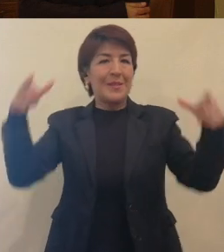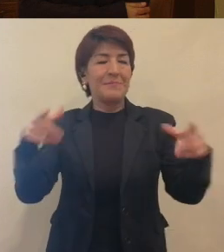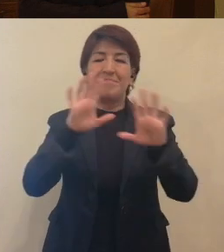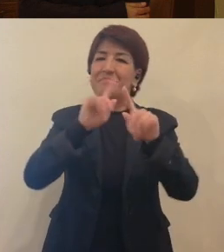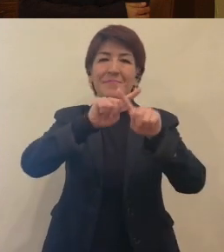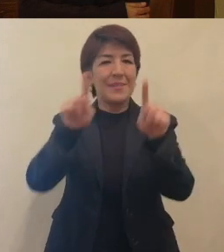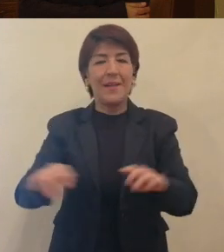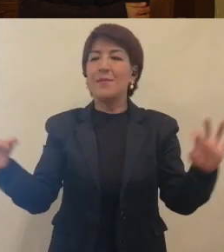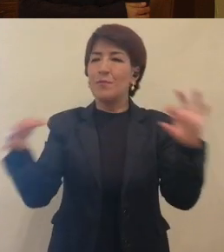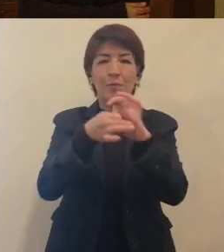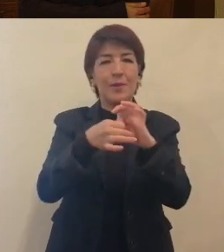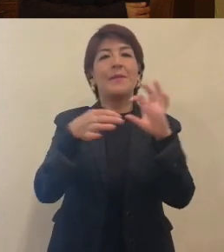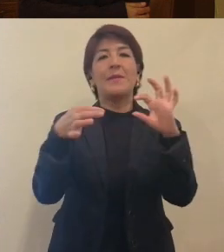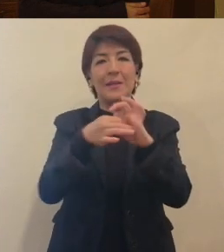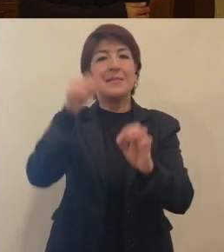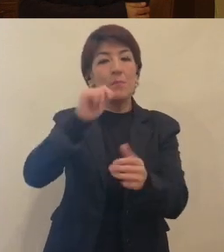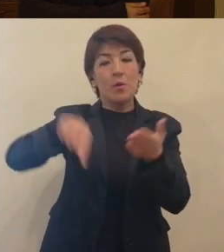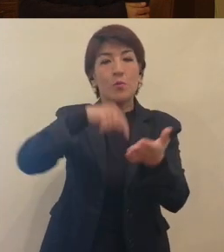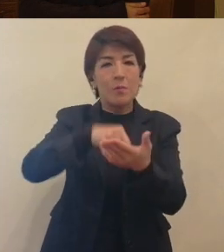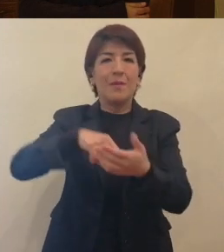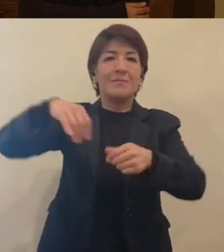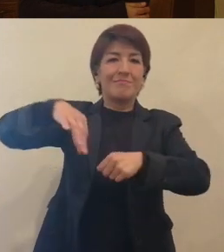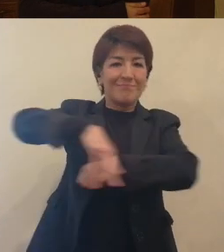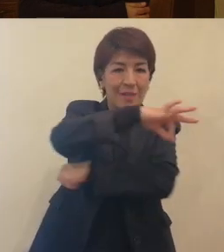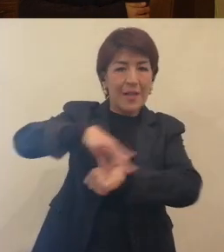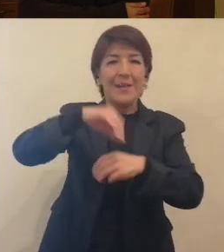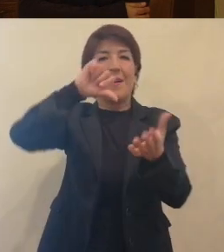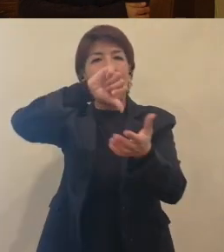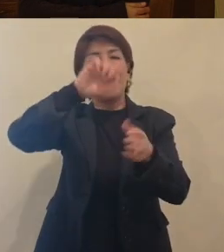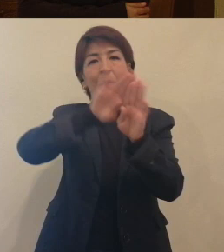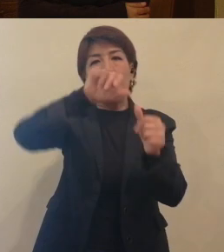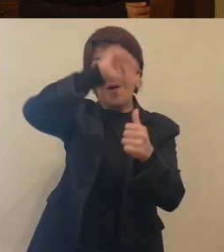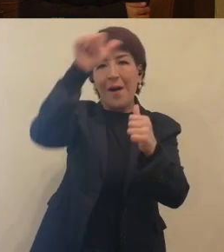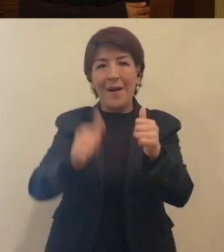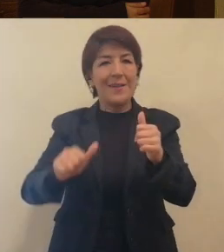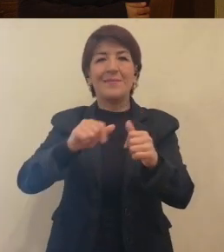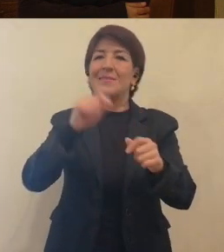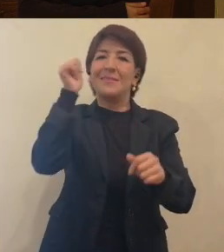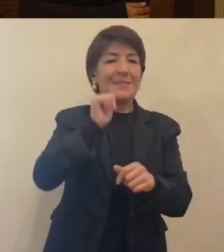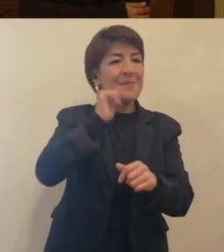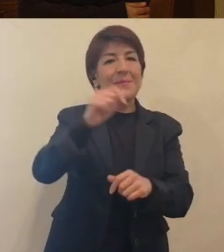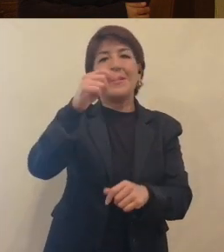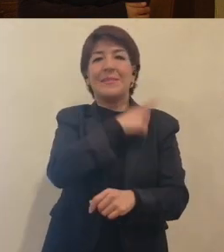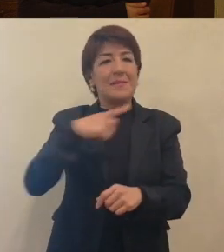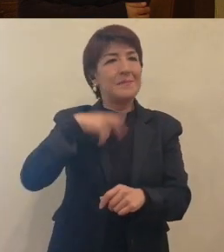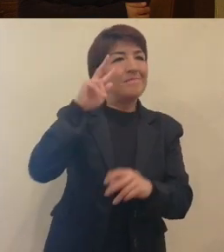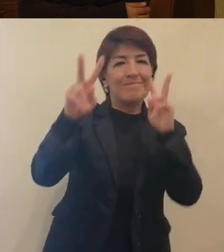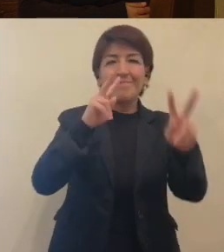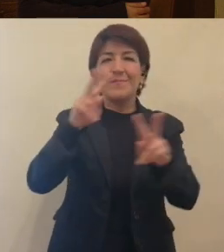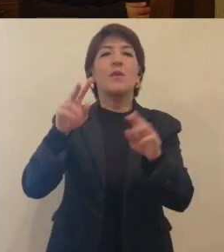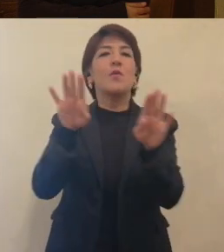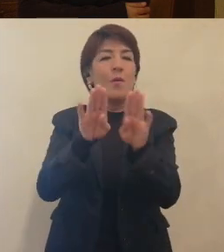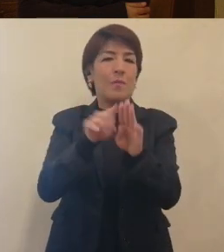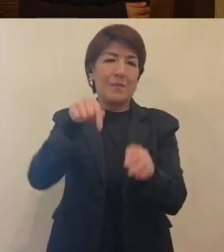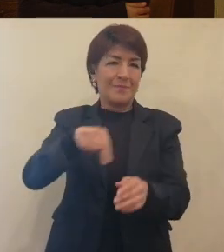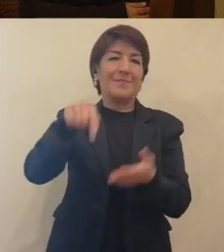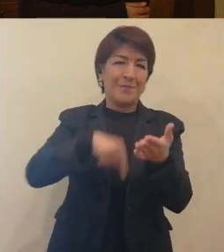El transformar los espacios arquitectónicos, por ejemplo, es un gran reto para todas las instancias que dan servicios,